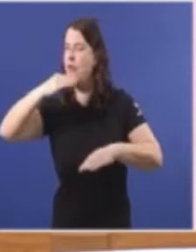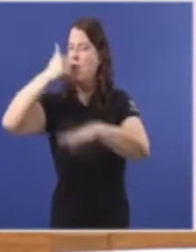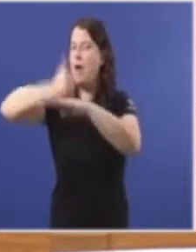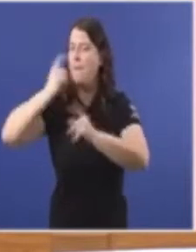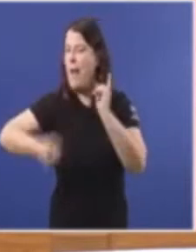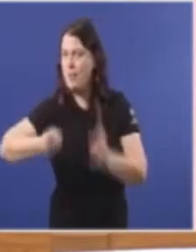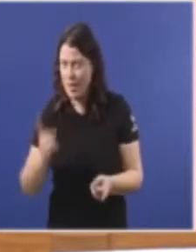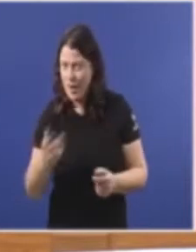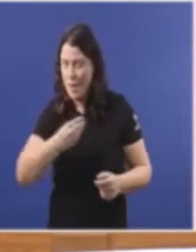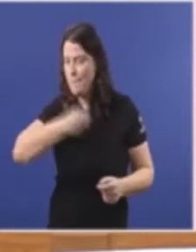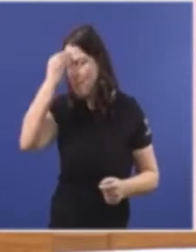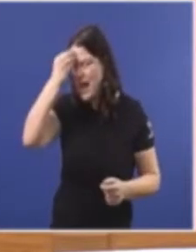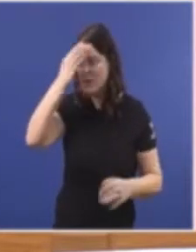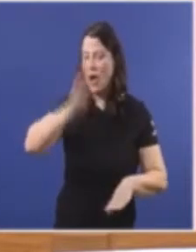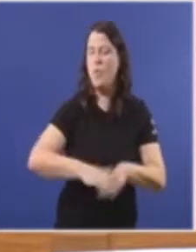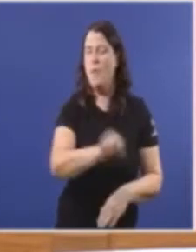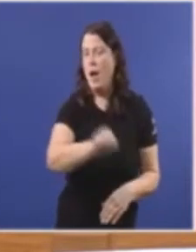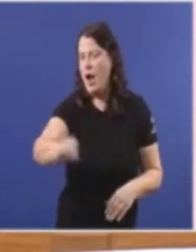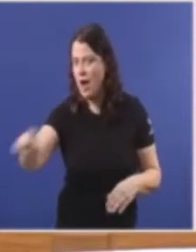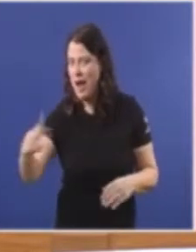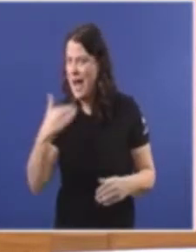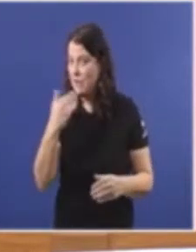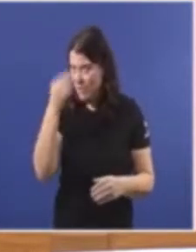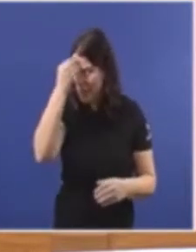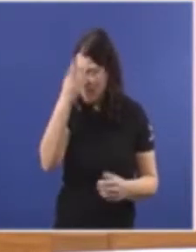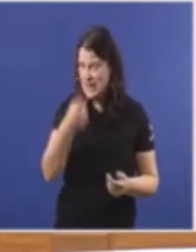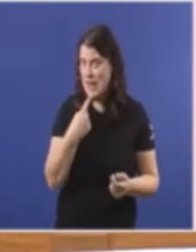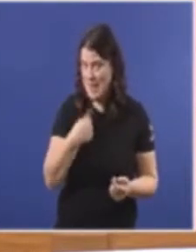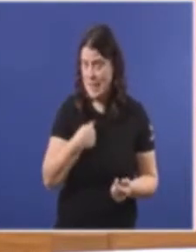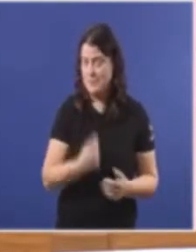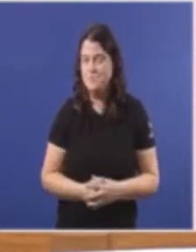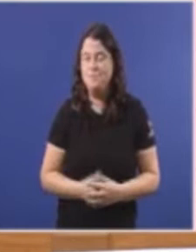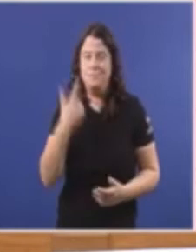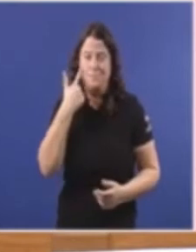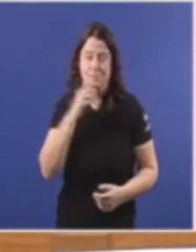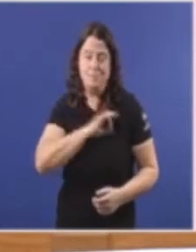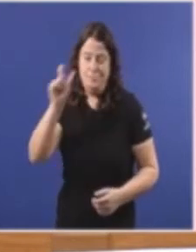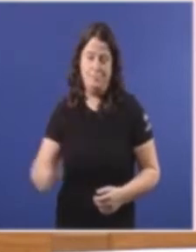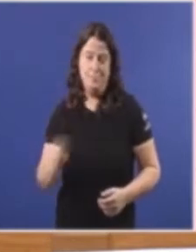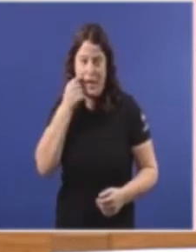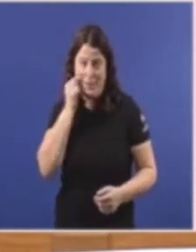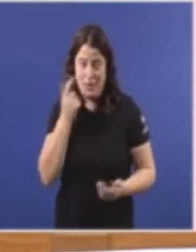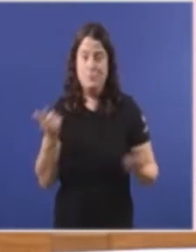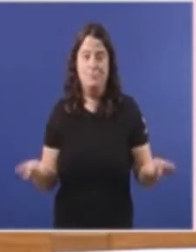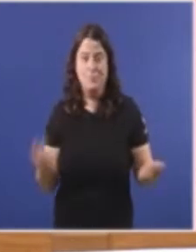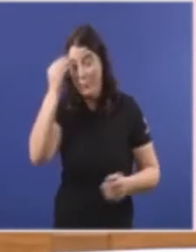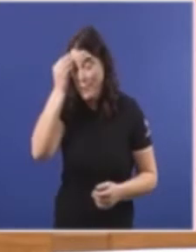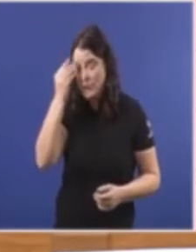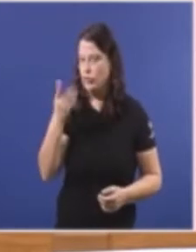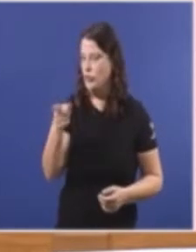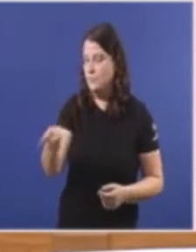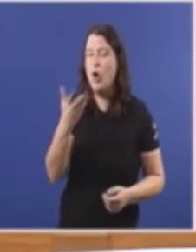pretende Deturpar O funcionamento Do sistema sanitario Mire Señor caballero Dame a sensación Que nin conhece